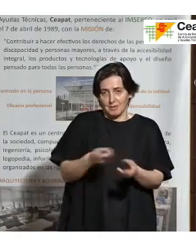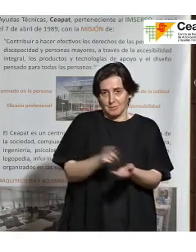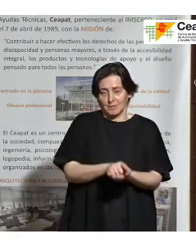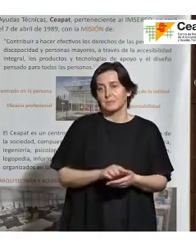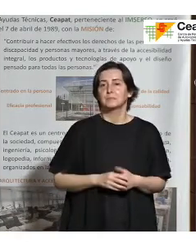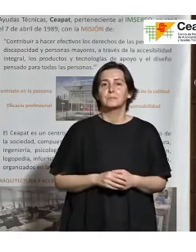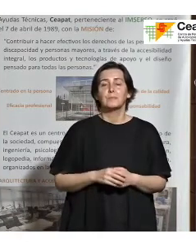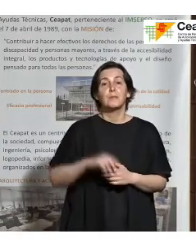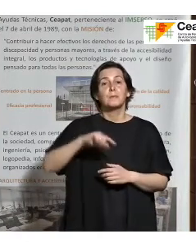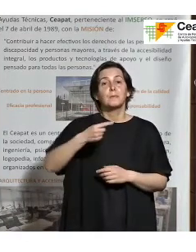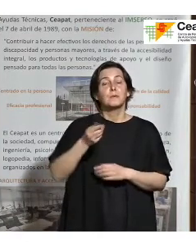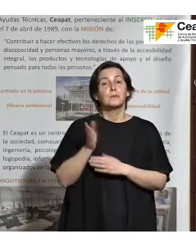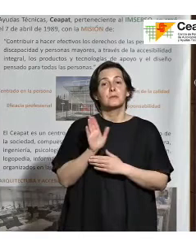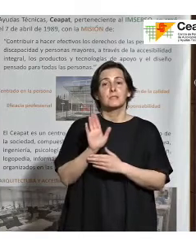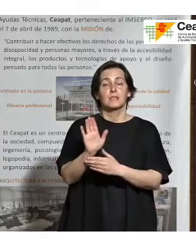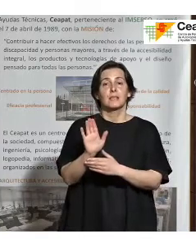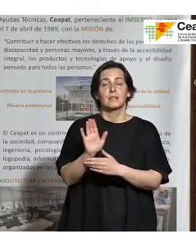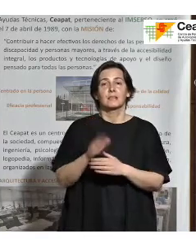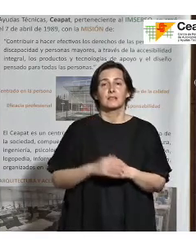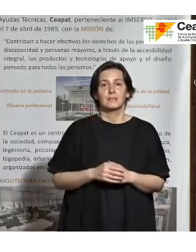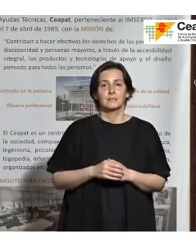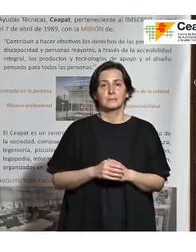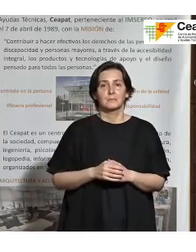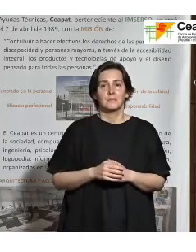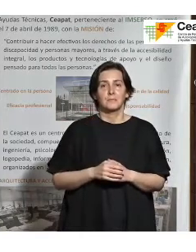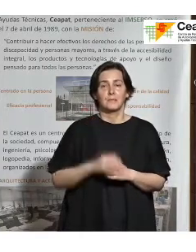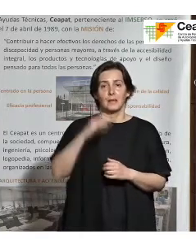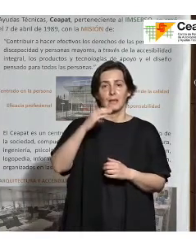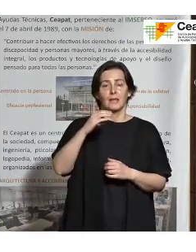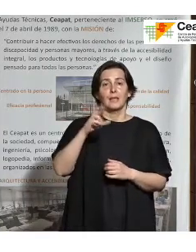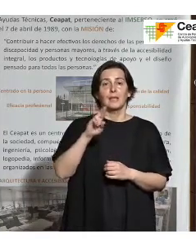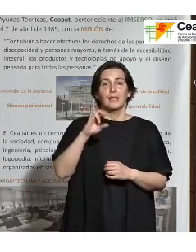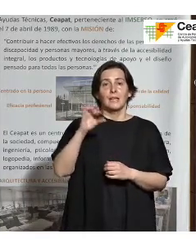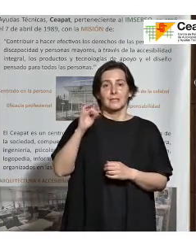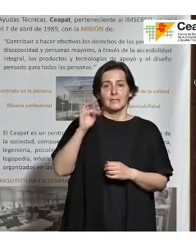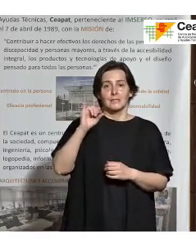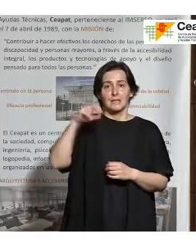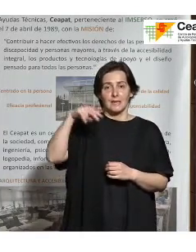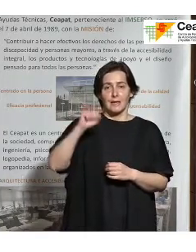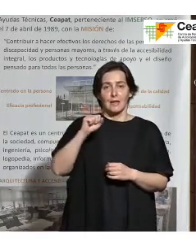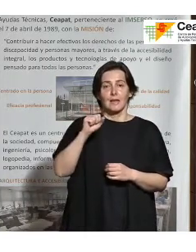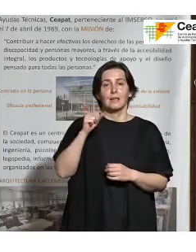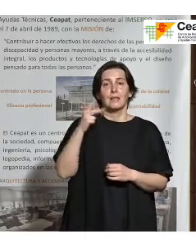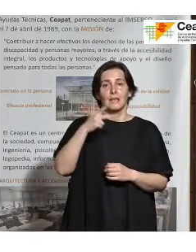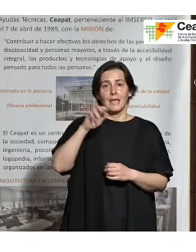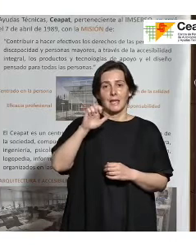Voy a presentar en primer lugar a Cristina Hernán.